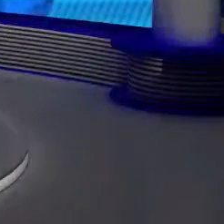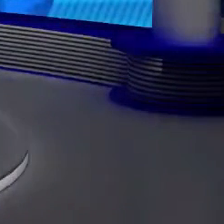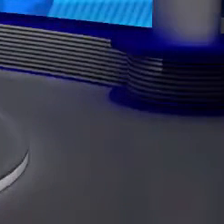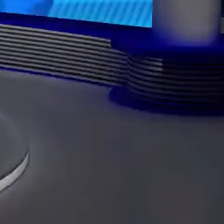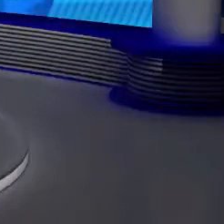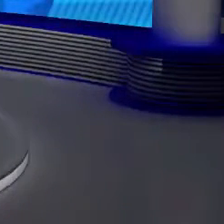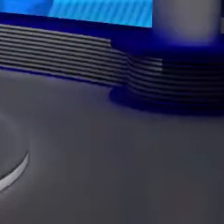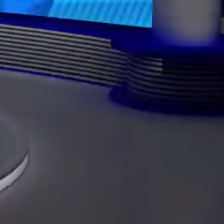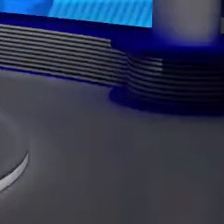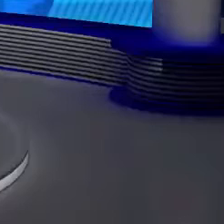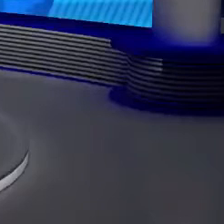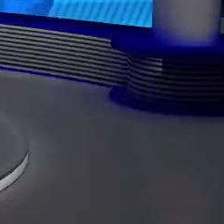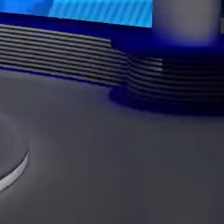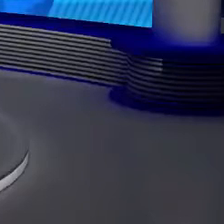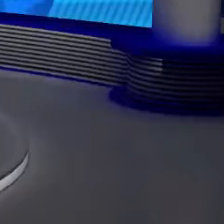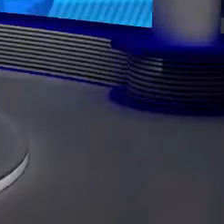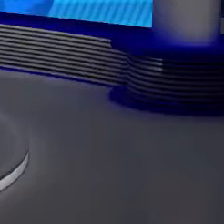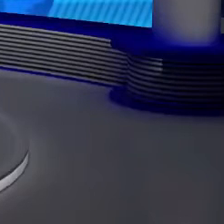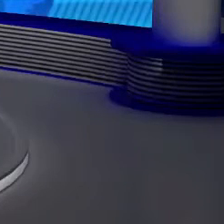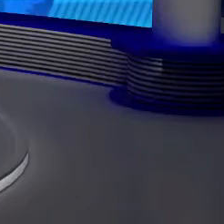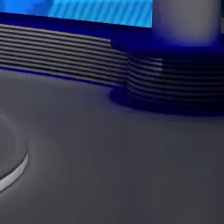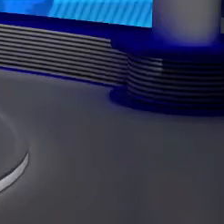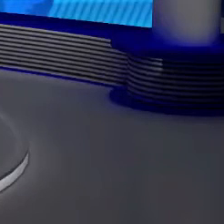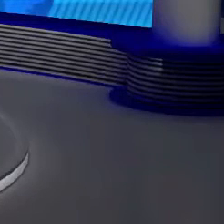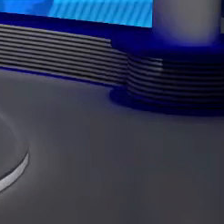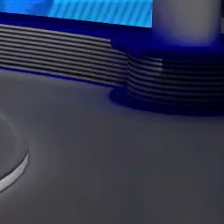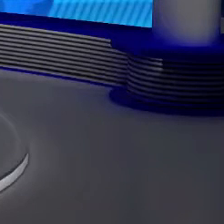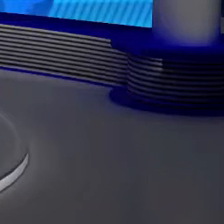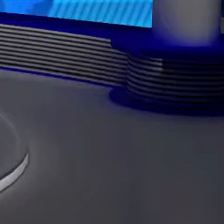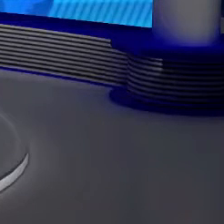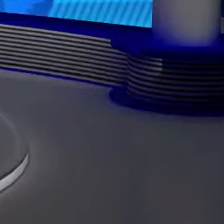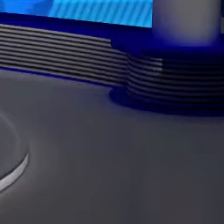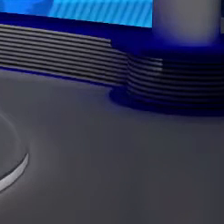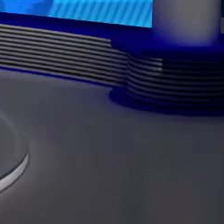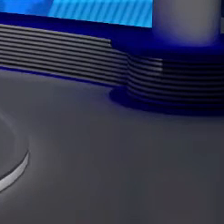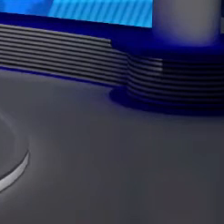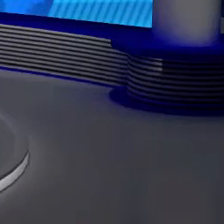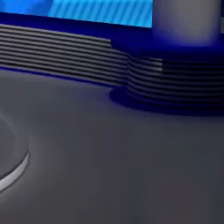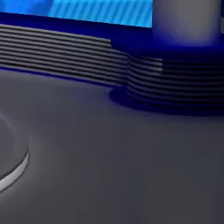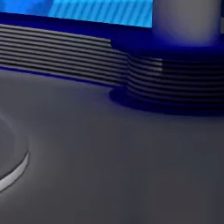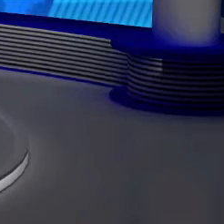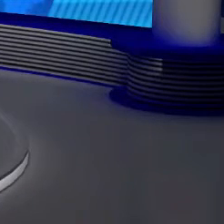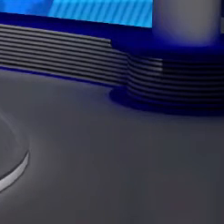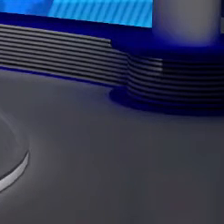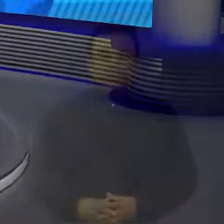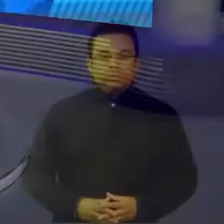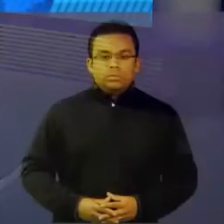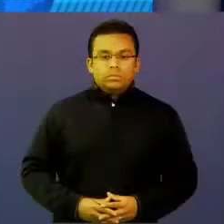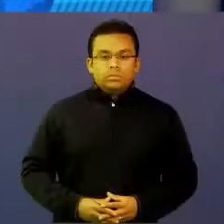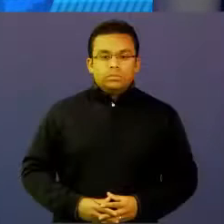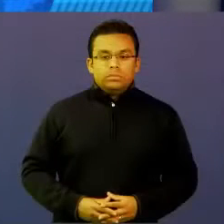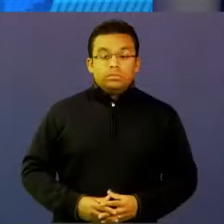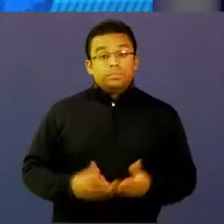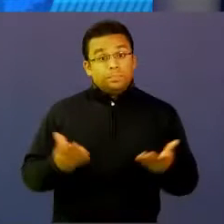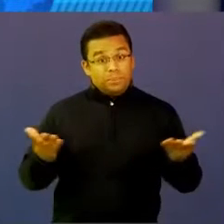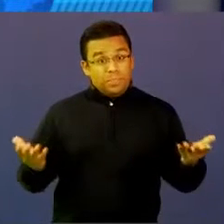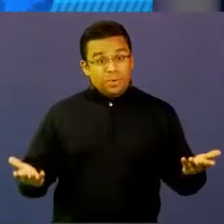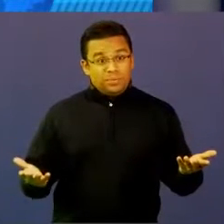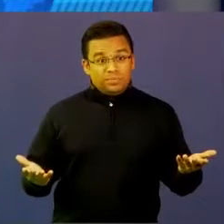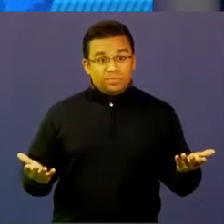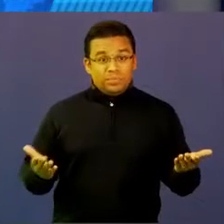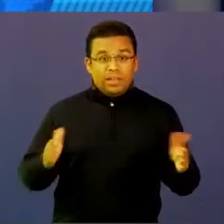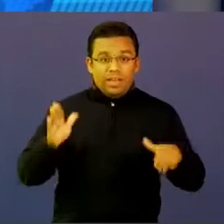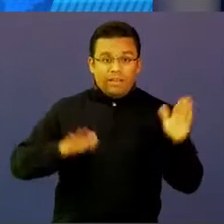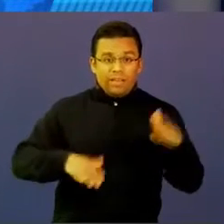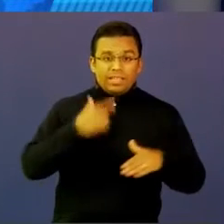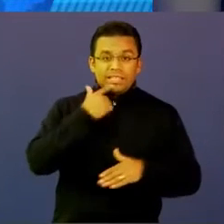Bueno, y a veces se dice una frase que se repite, dicen los caballeros repiten. Bueno, aquí